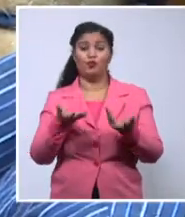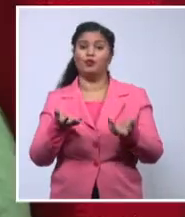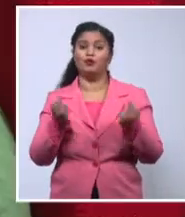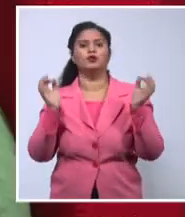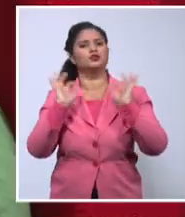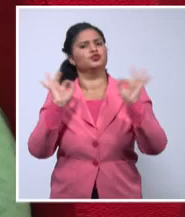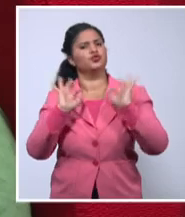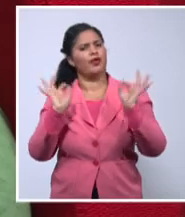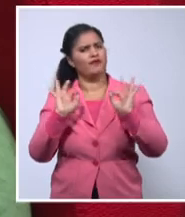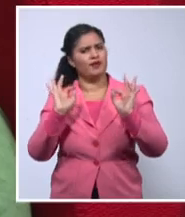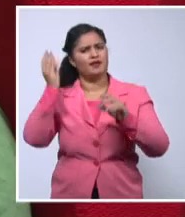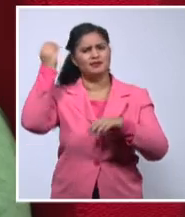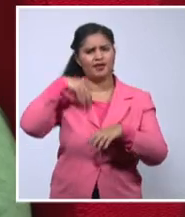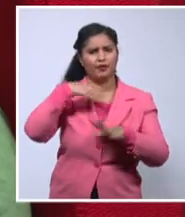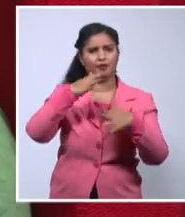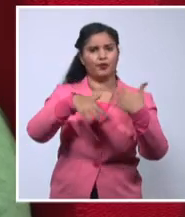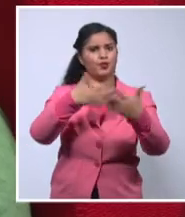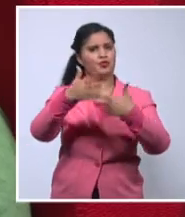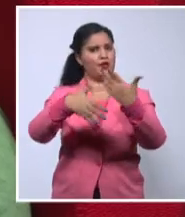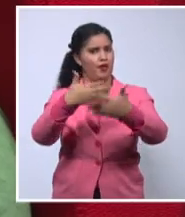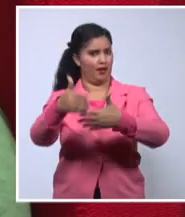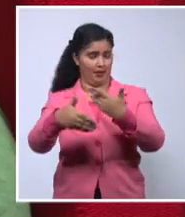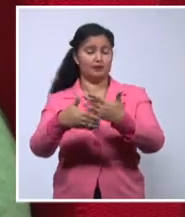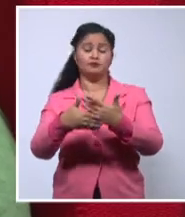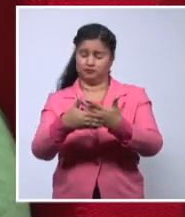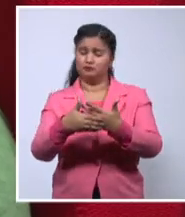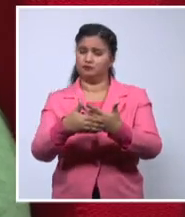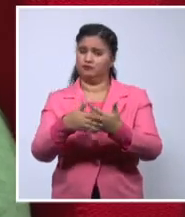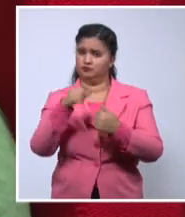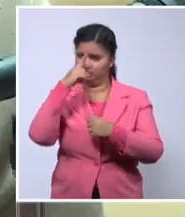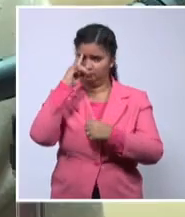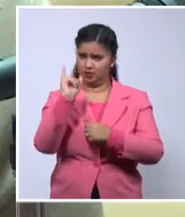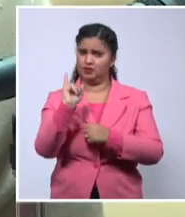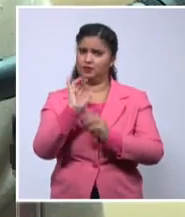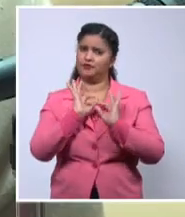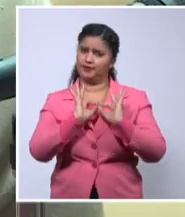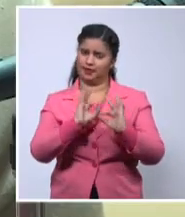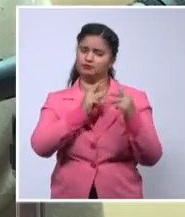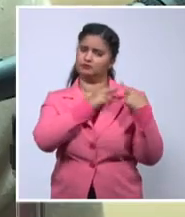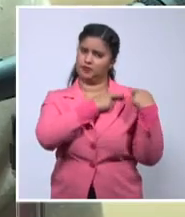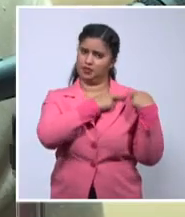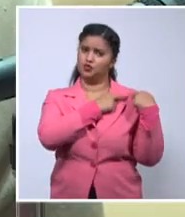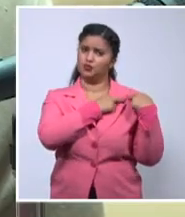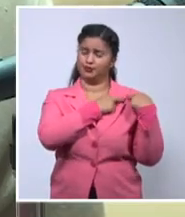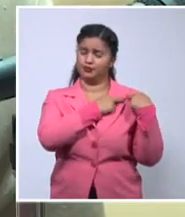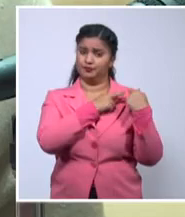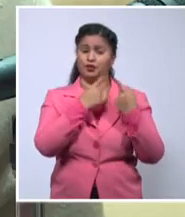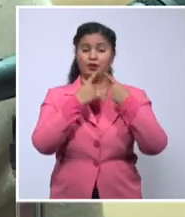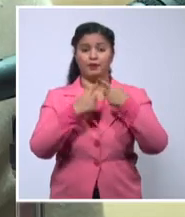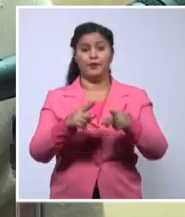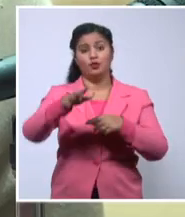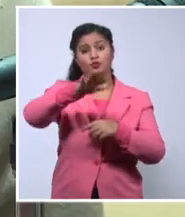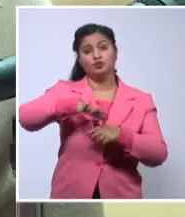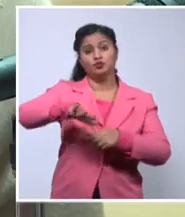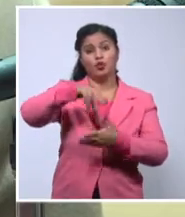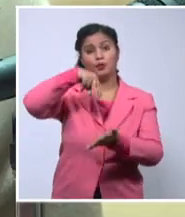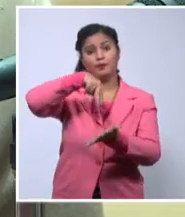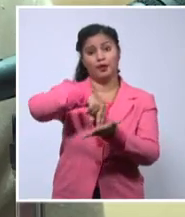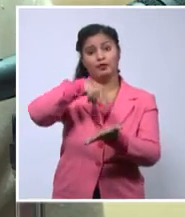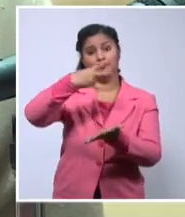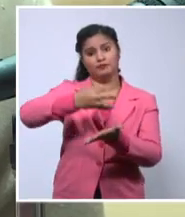hemos expresado criterios diferentes y todos han dicho su verdad a su manera,